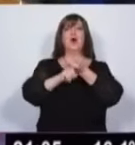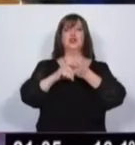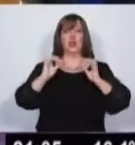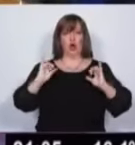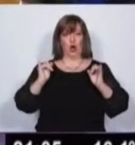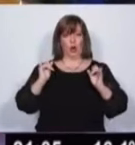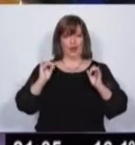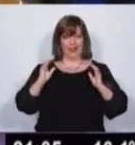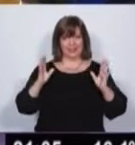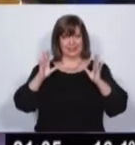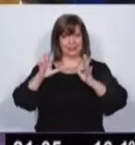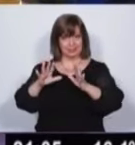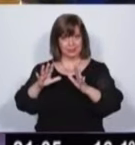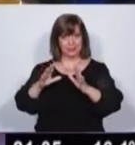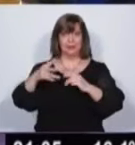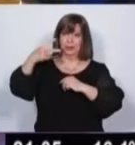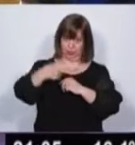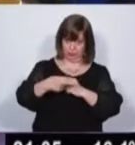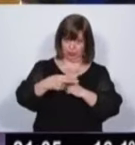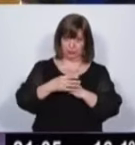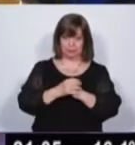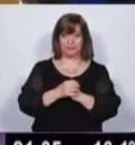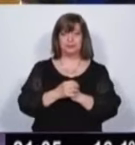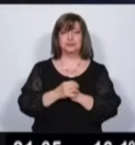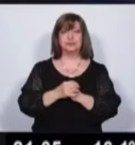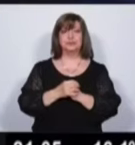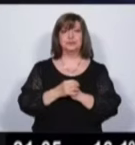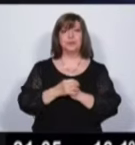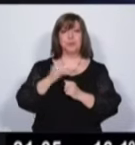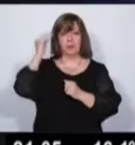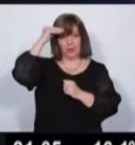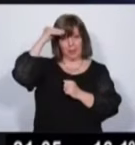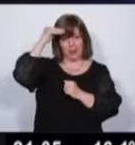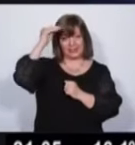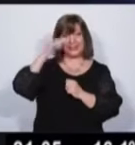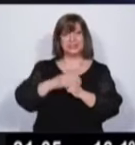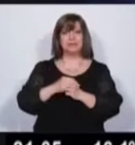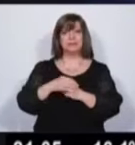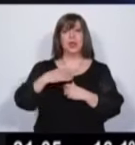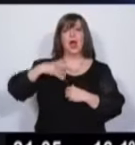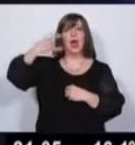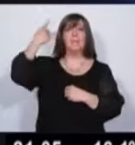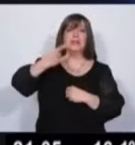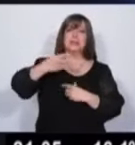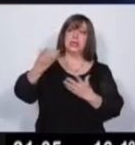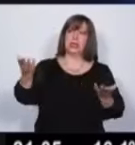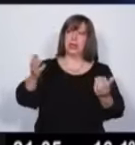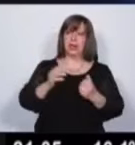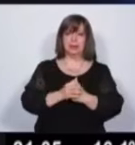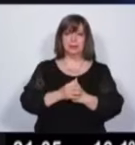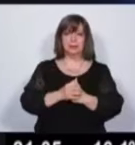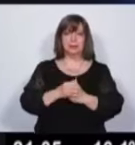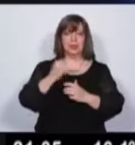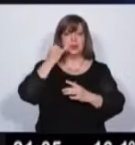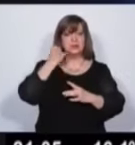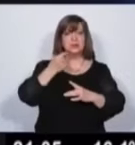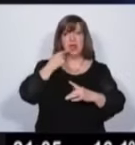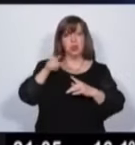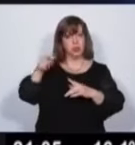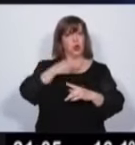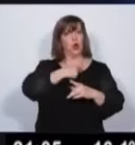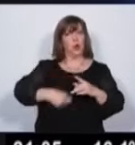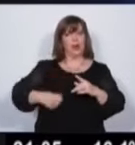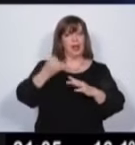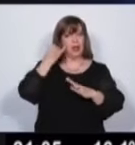Gracias, candidato. Cierra esta pregunta, Omar de Marquí. Miente. En su mandato construyó 4 mil